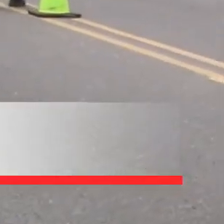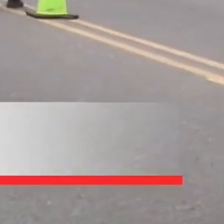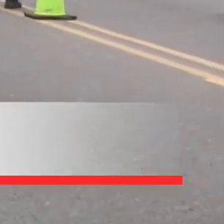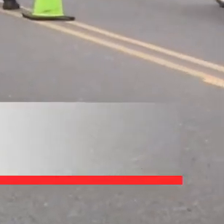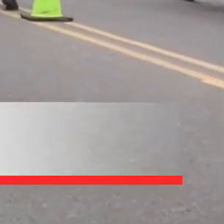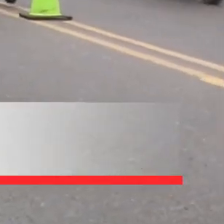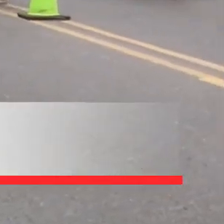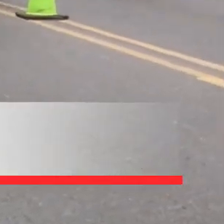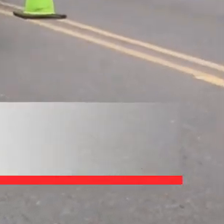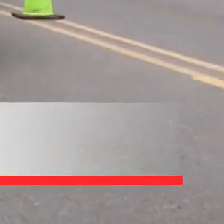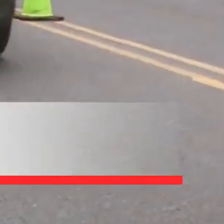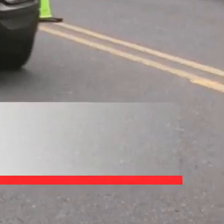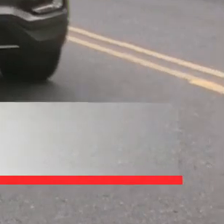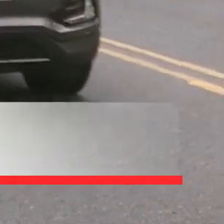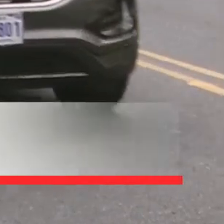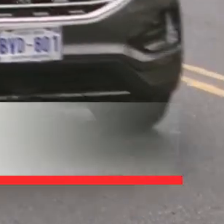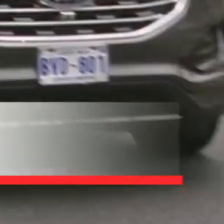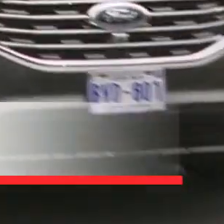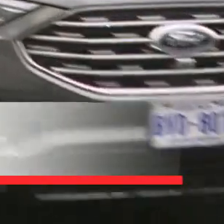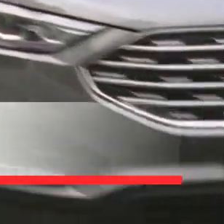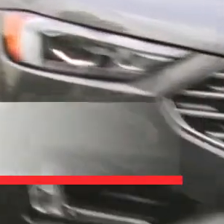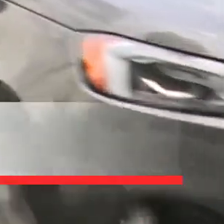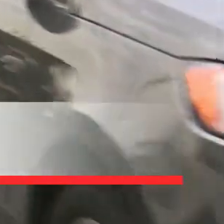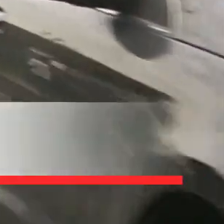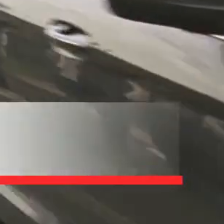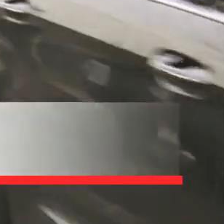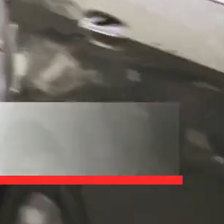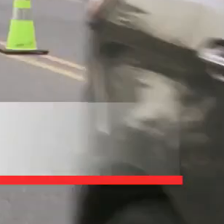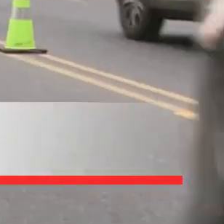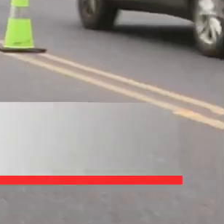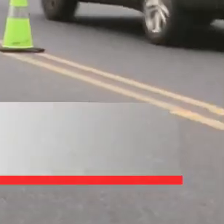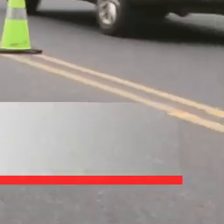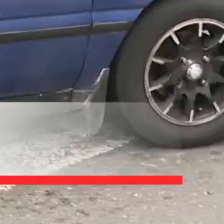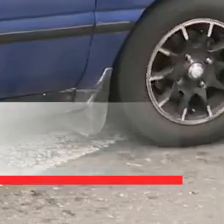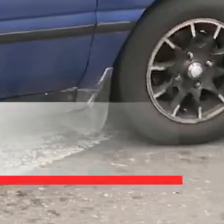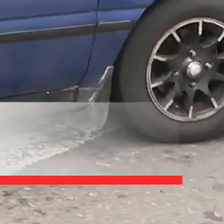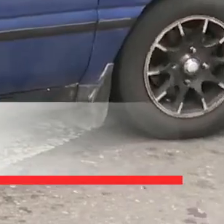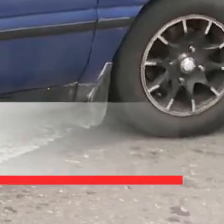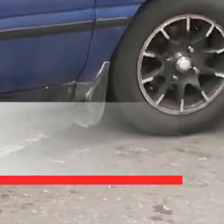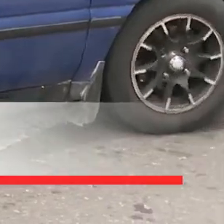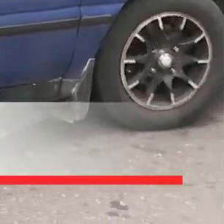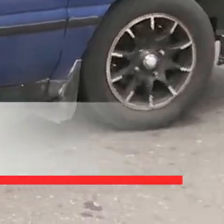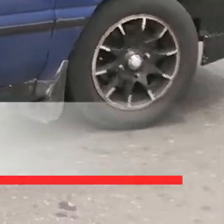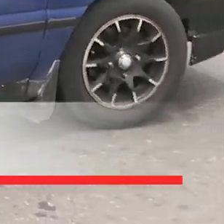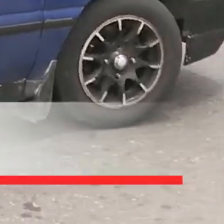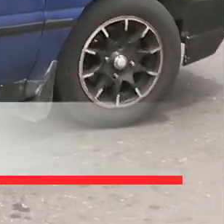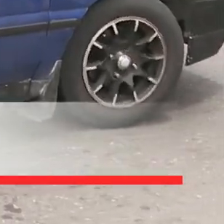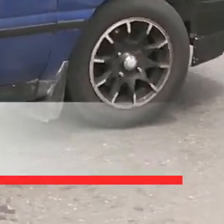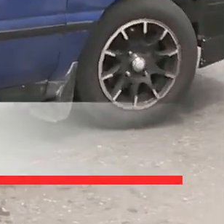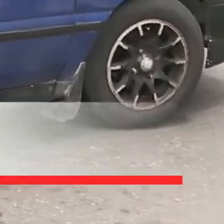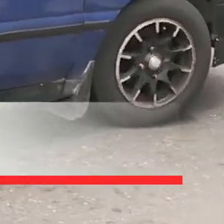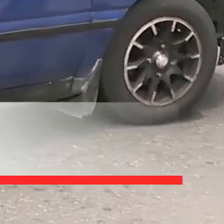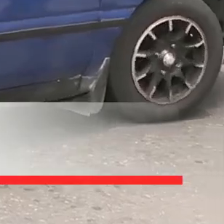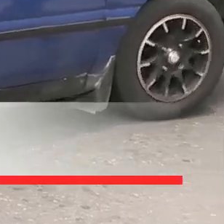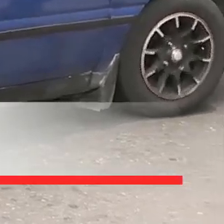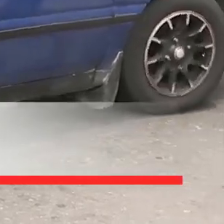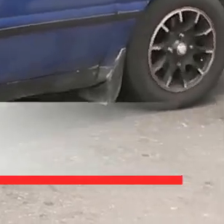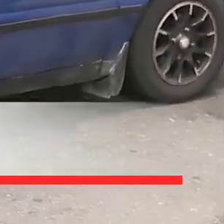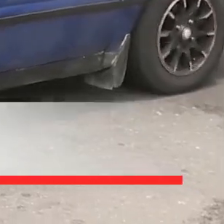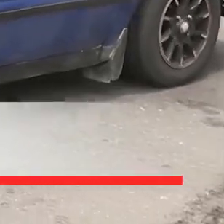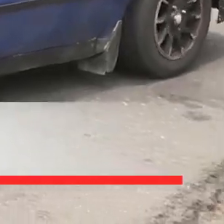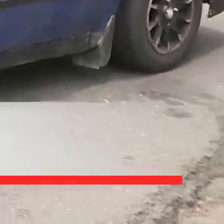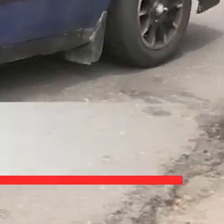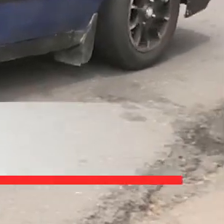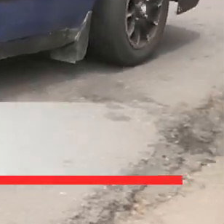653 intervenciones de primera respuesta de fuerza pública. Por último, esta semana se realizó el decomiso de